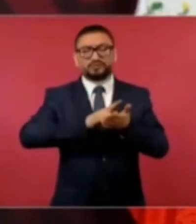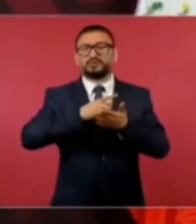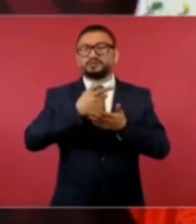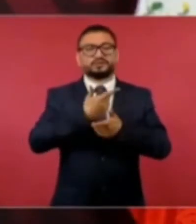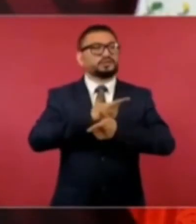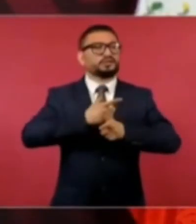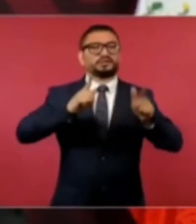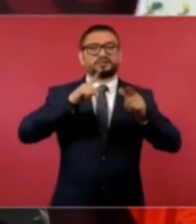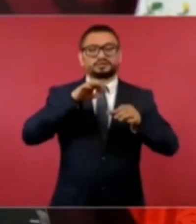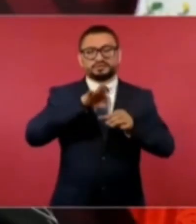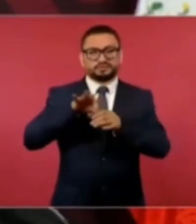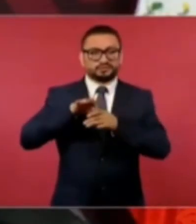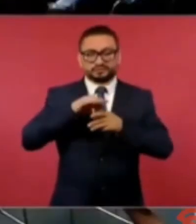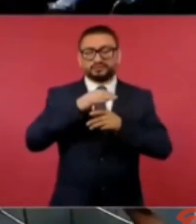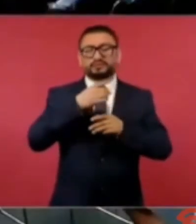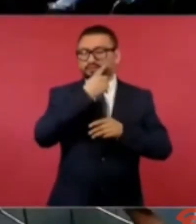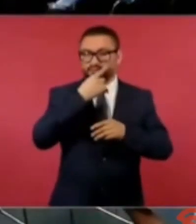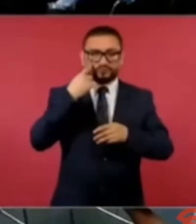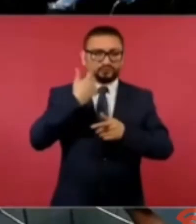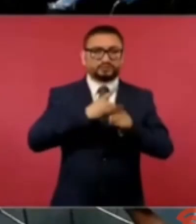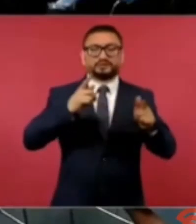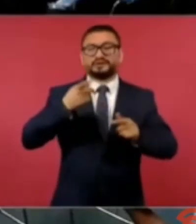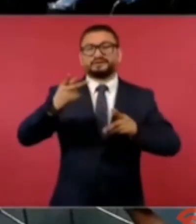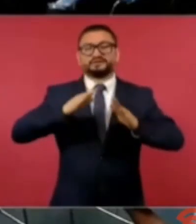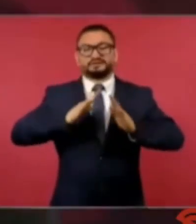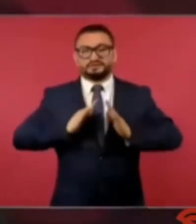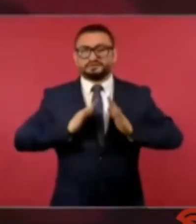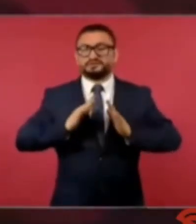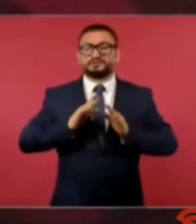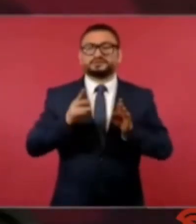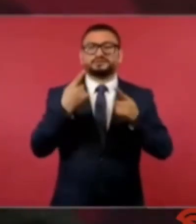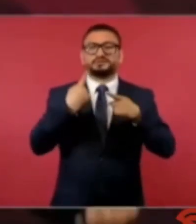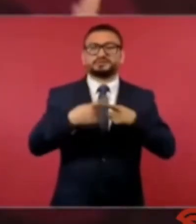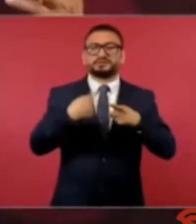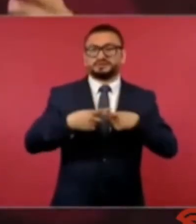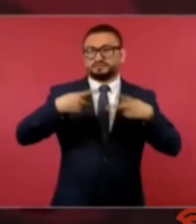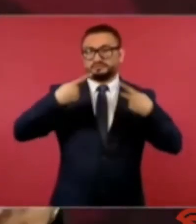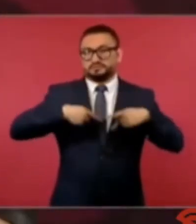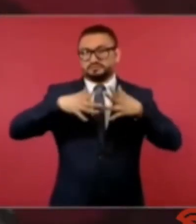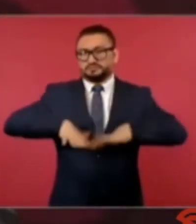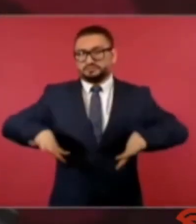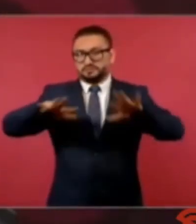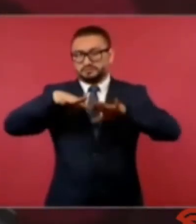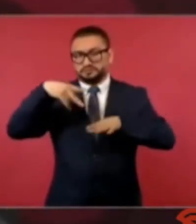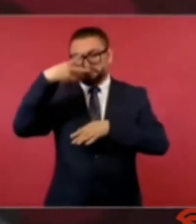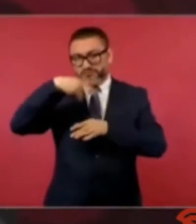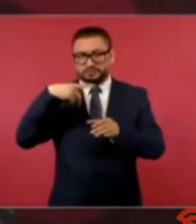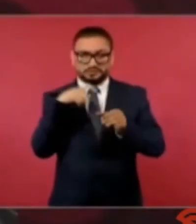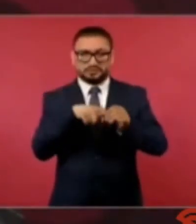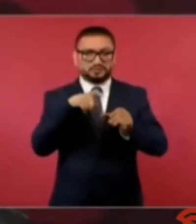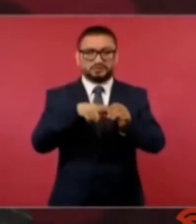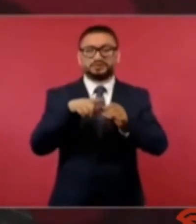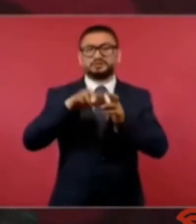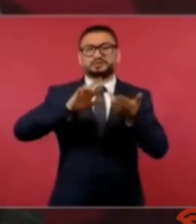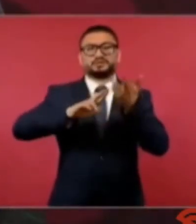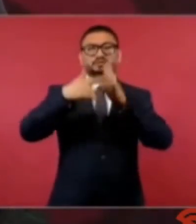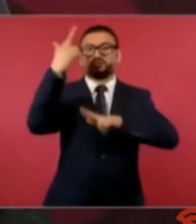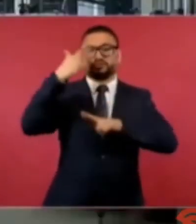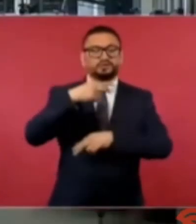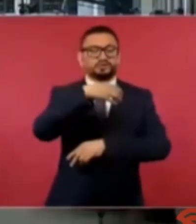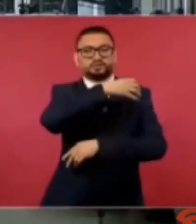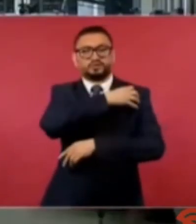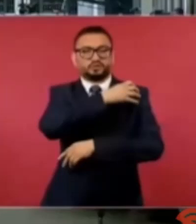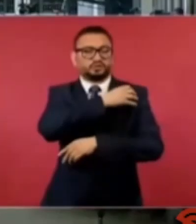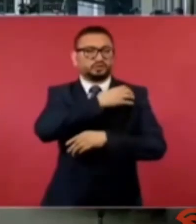y es un ejército popular un ejército revolucionario no hay generales de división